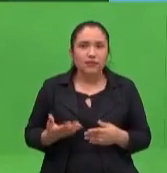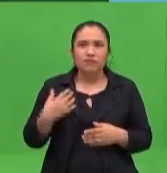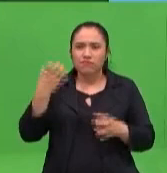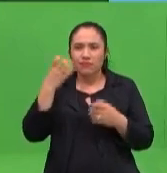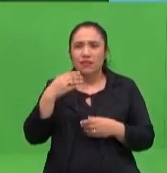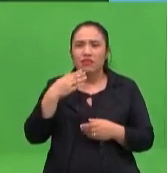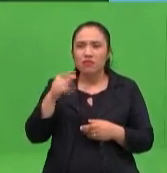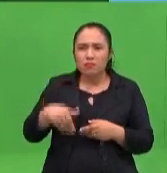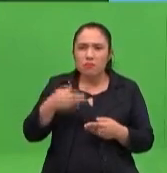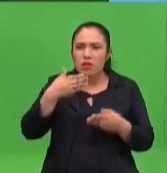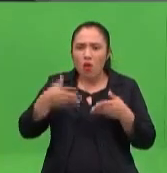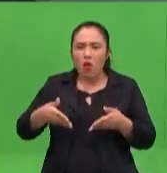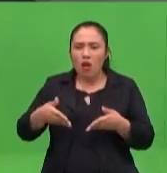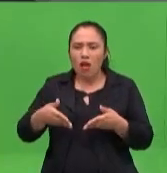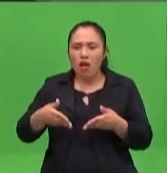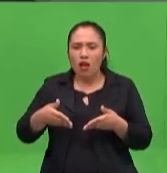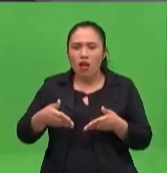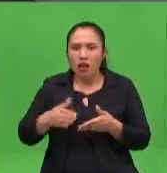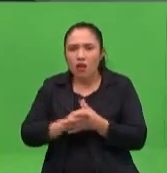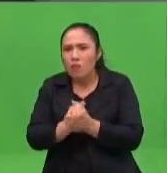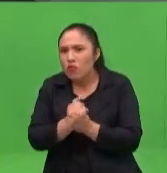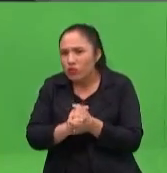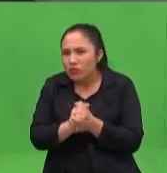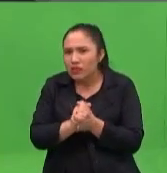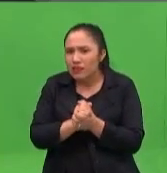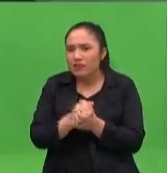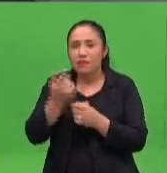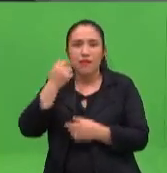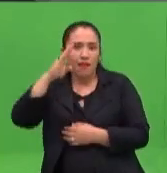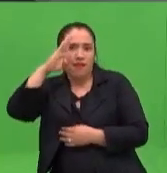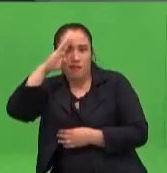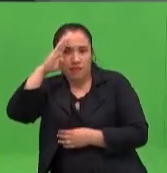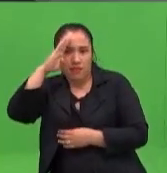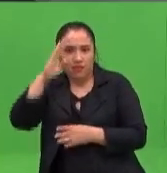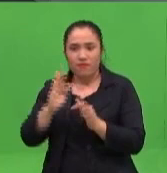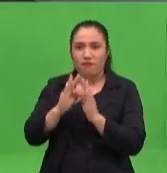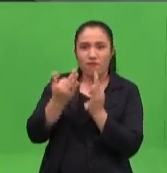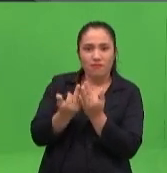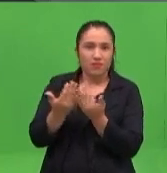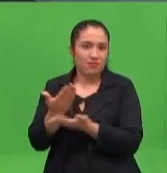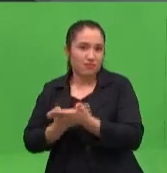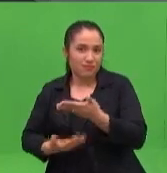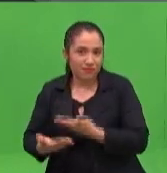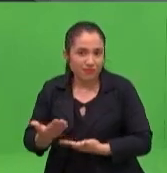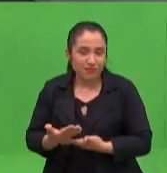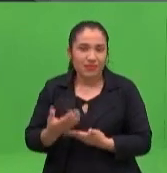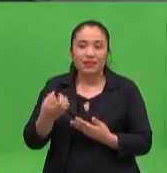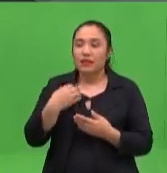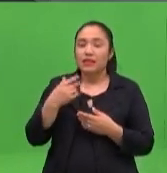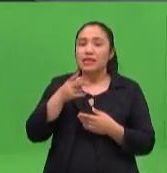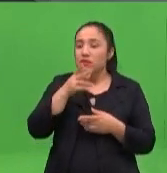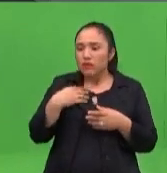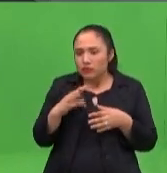una oportunidad para afianzar los lazos entre padres e hijos que quizá estaban totalmente